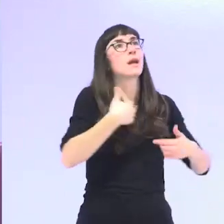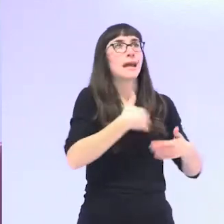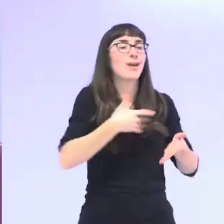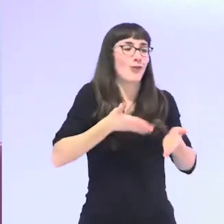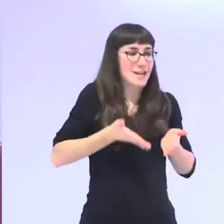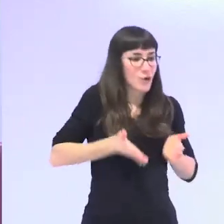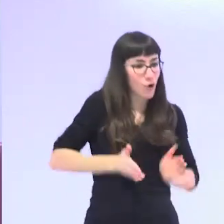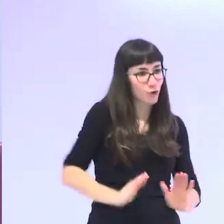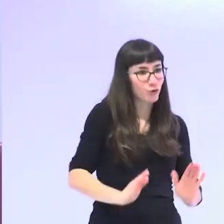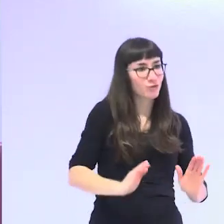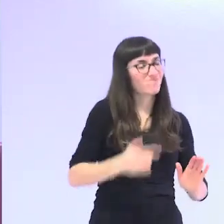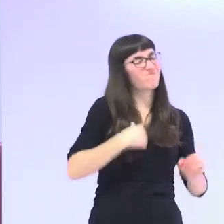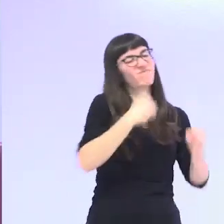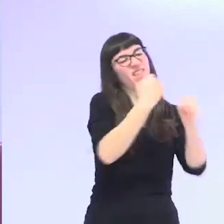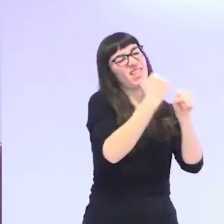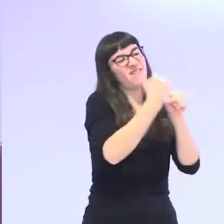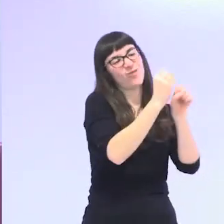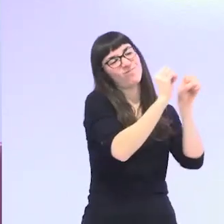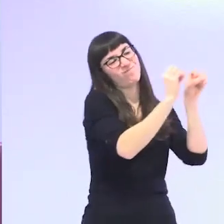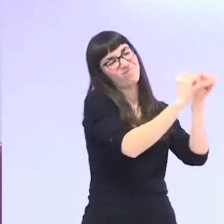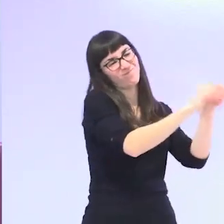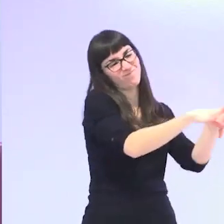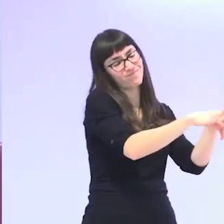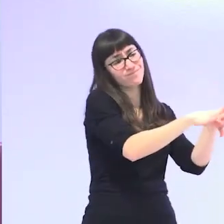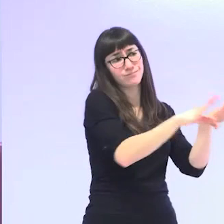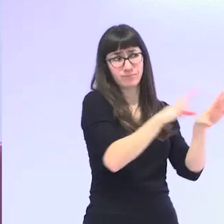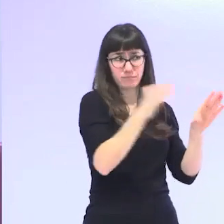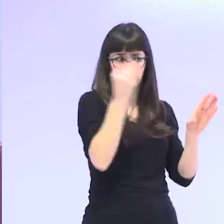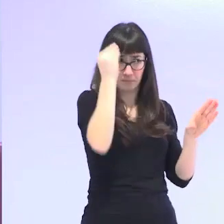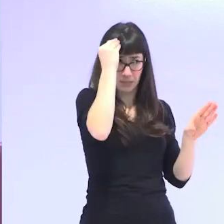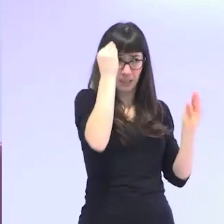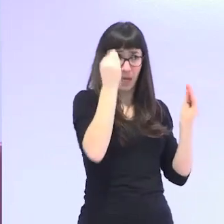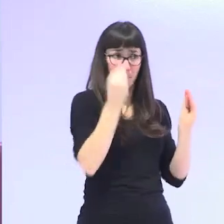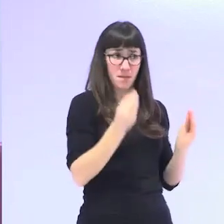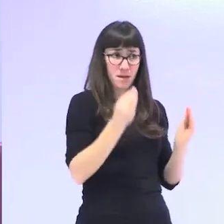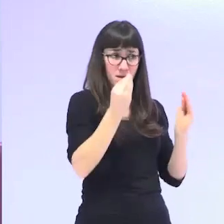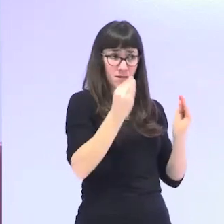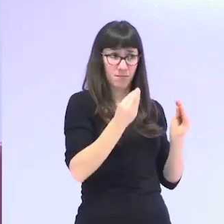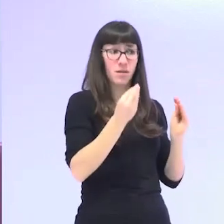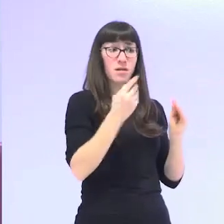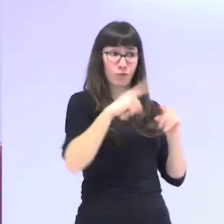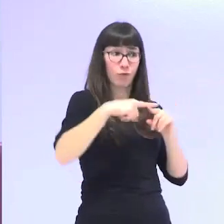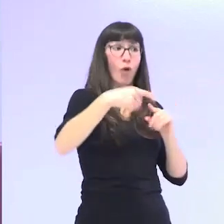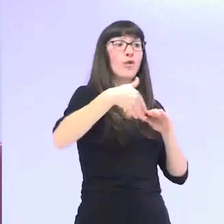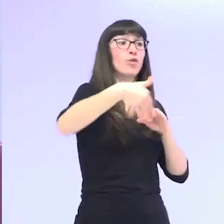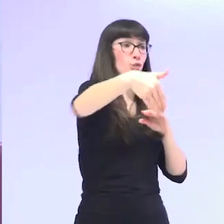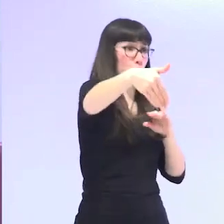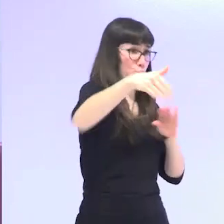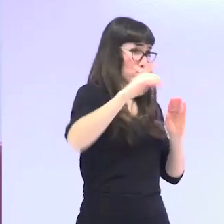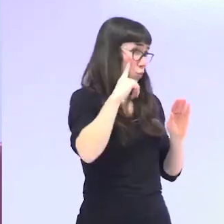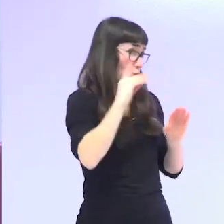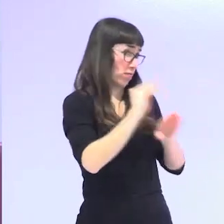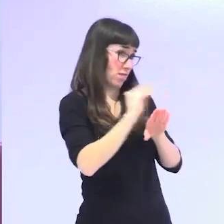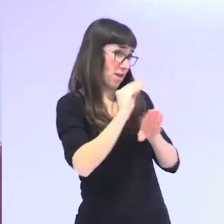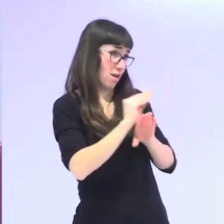y salirte del mercado laboral eso va a tener consecuencias para tu vida por lo tanto hay que hablarlo y hay que plantearse y hay que dejar